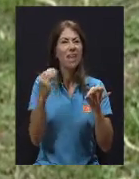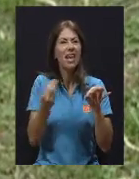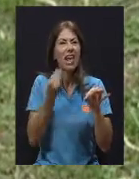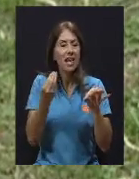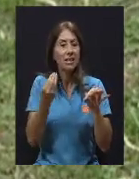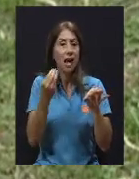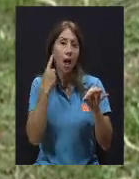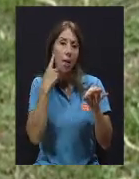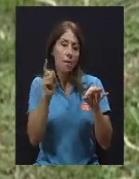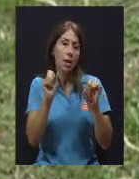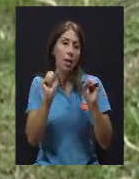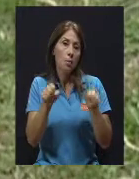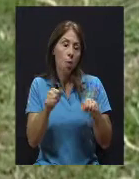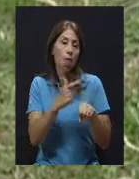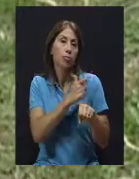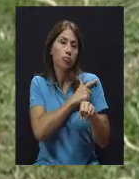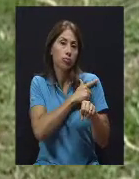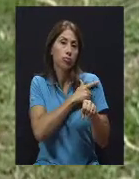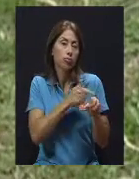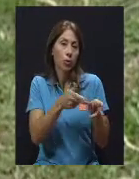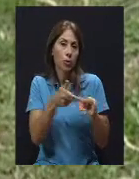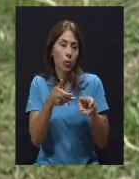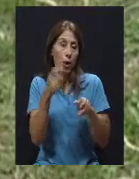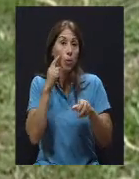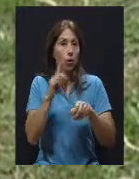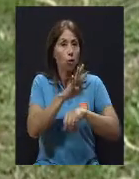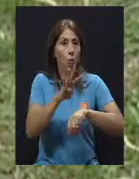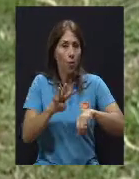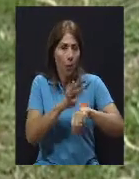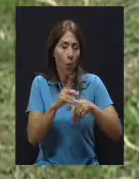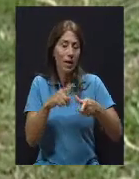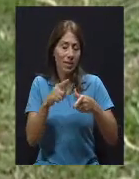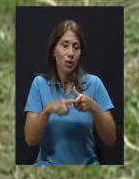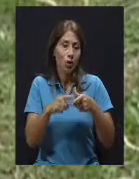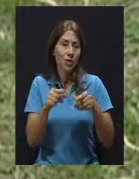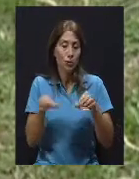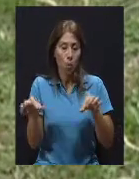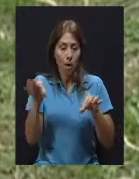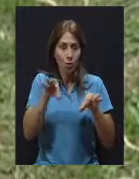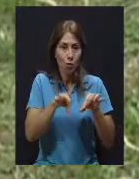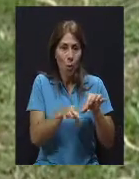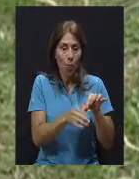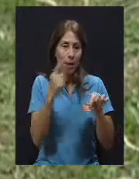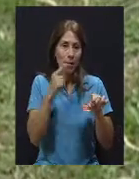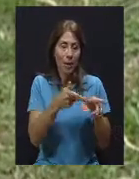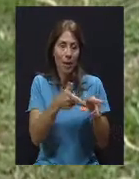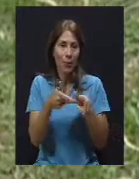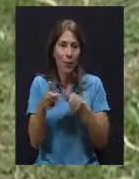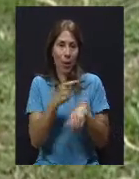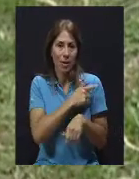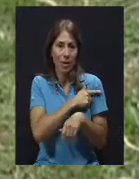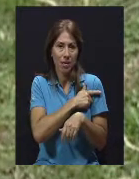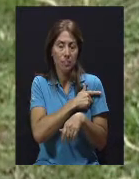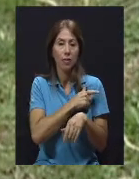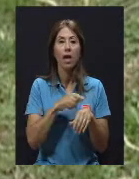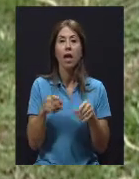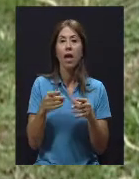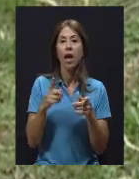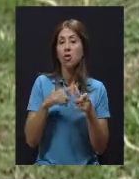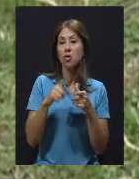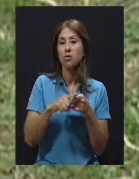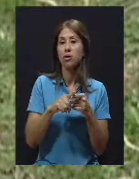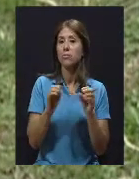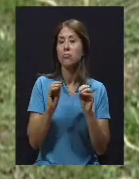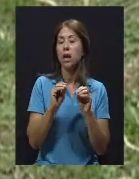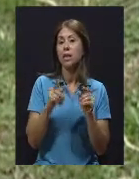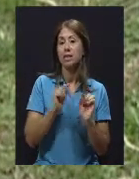porque la cirugía dura cuatro horas, así se extrae la orina. El paciente se lleva sin basurar a sala, se